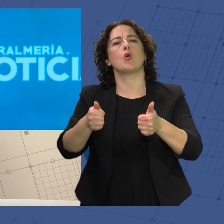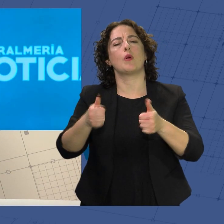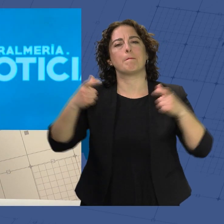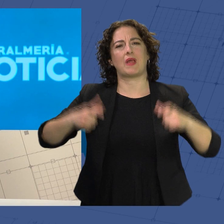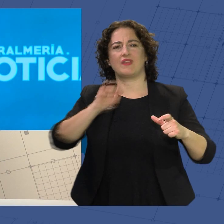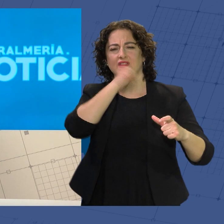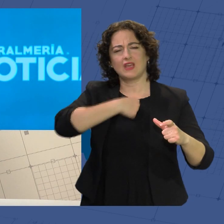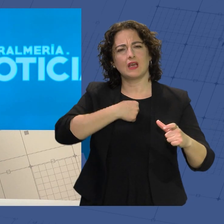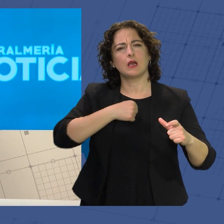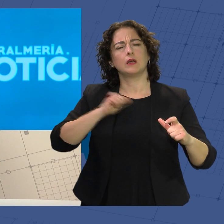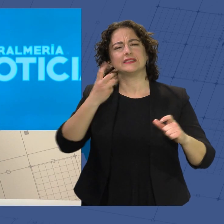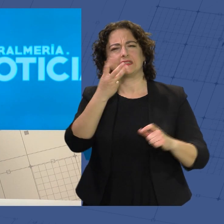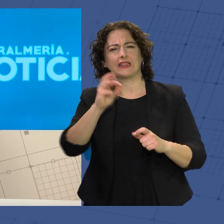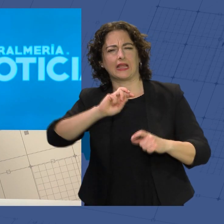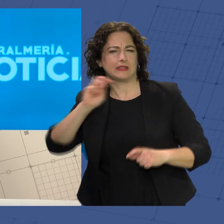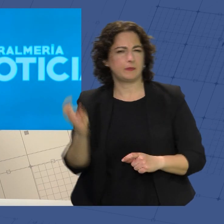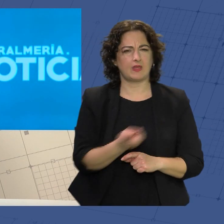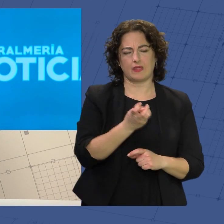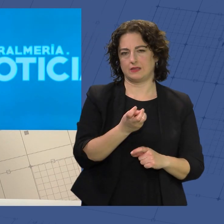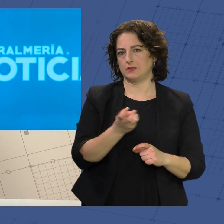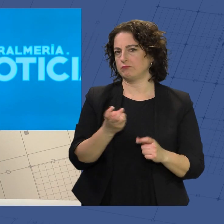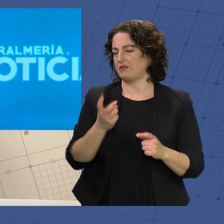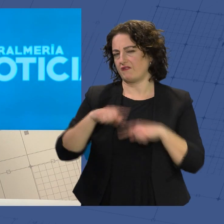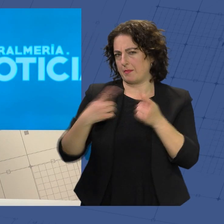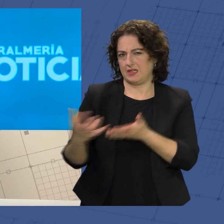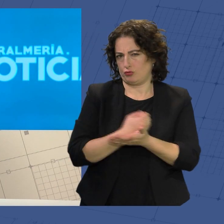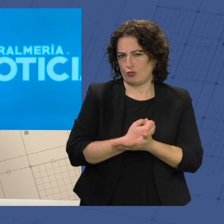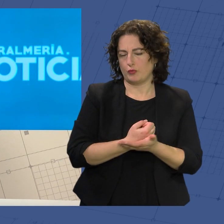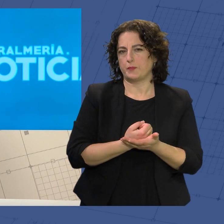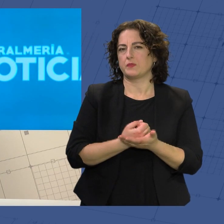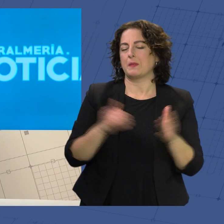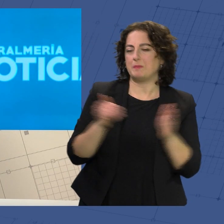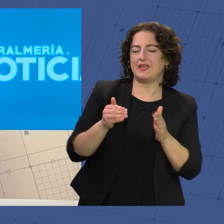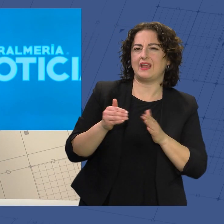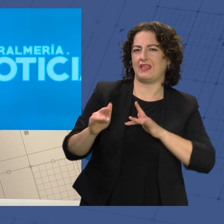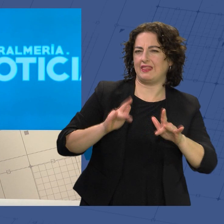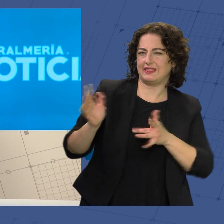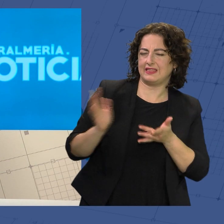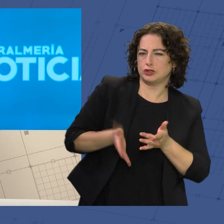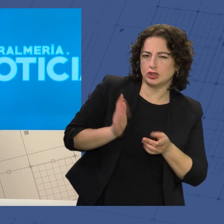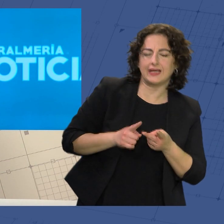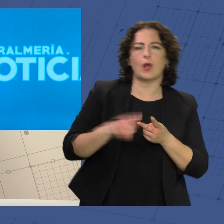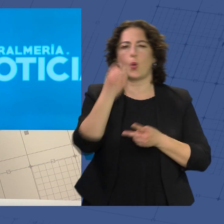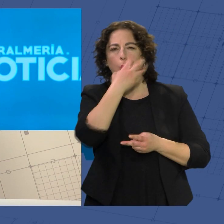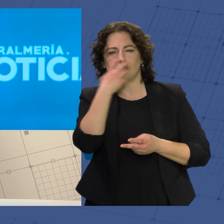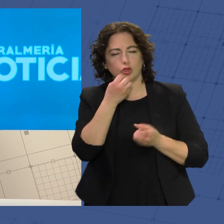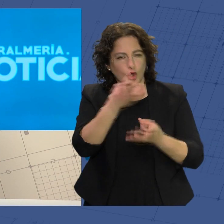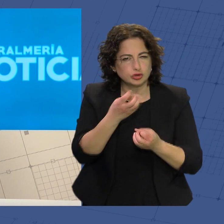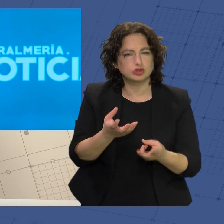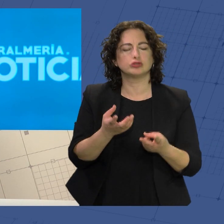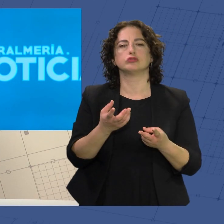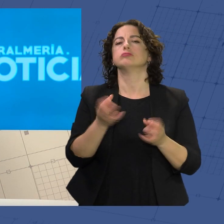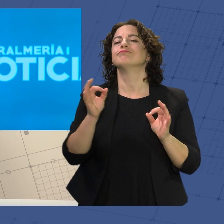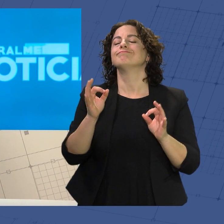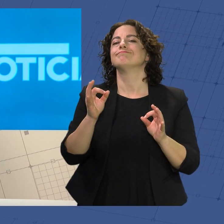Vieja una treintena de actividades para toda la familia. Minidisco, talleres, cuentacuentos, ludoteca y espectáculos